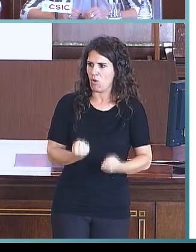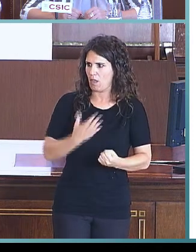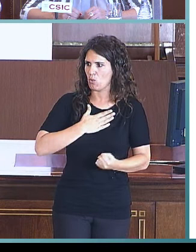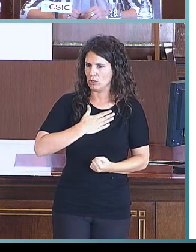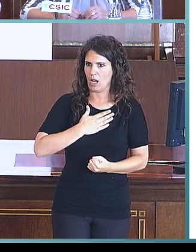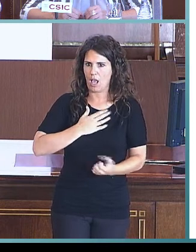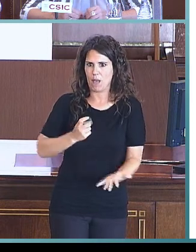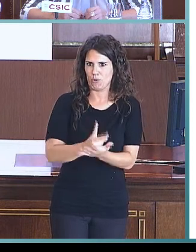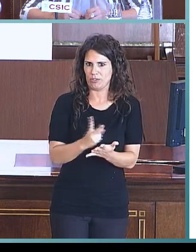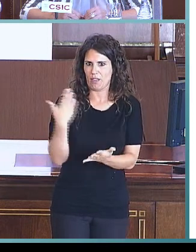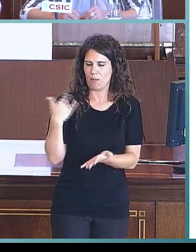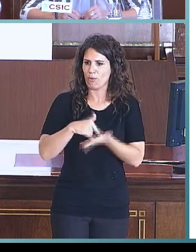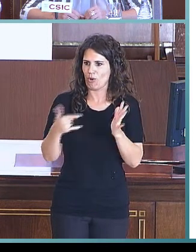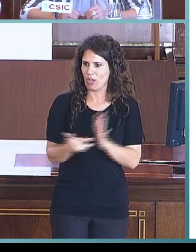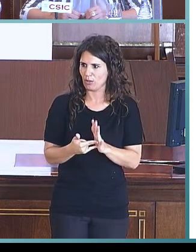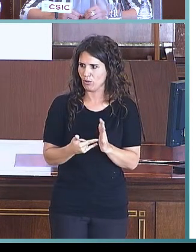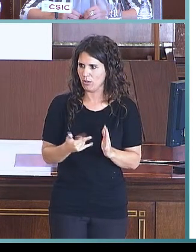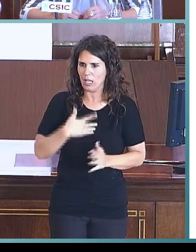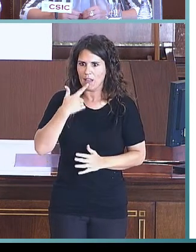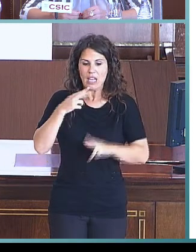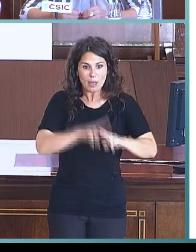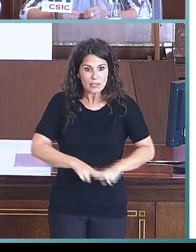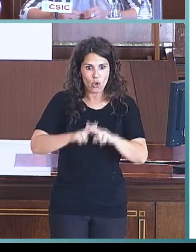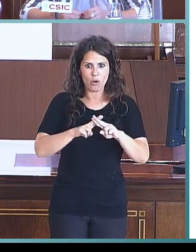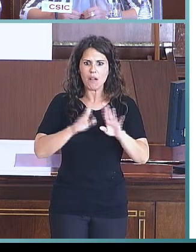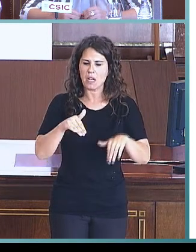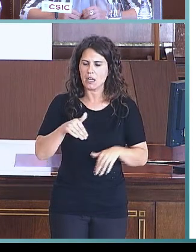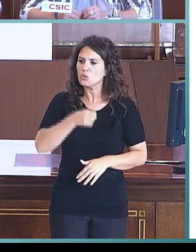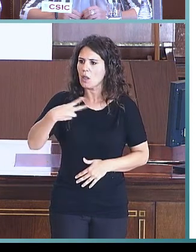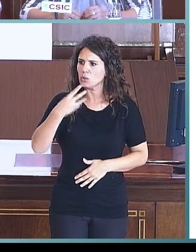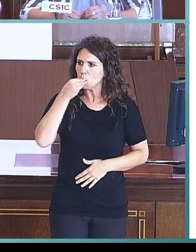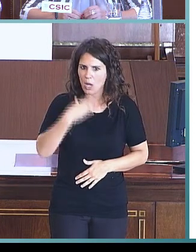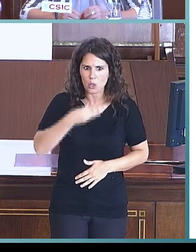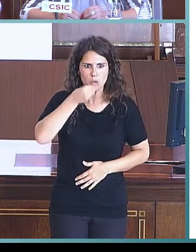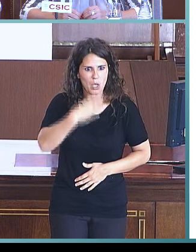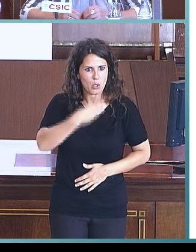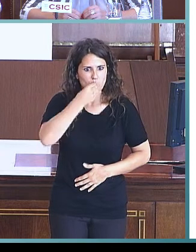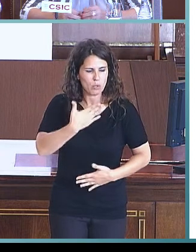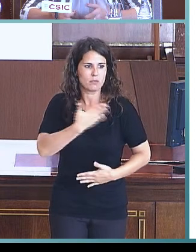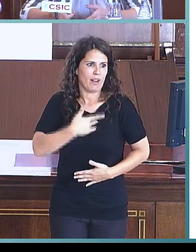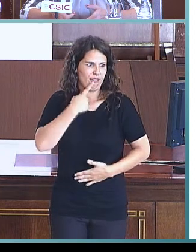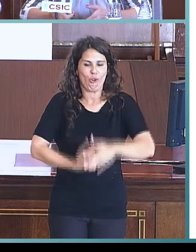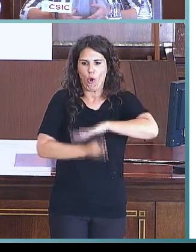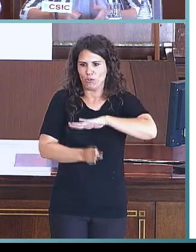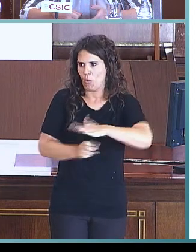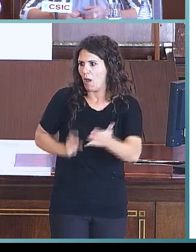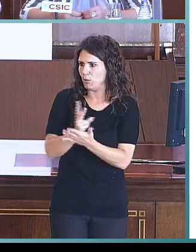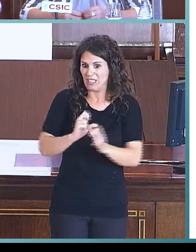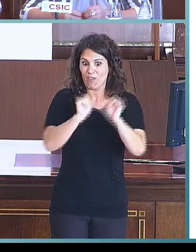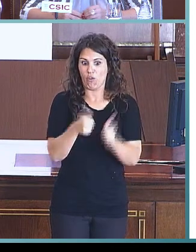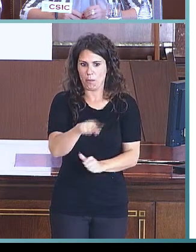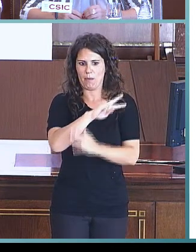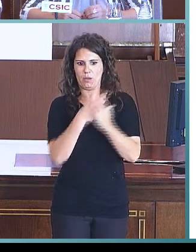dándole, creo que nos están dando buenos resultados y seguimos apostando por esta inclusión y este